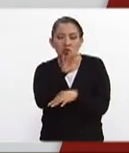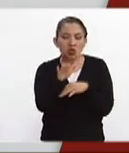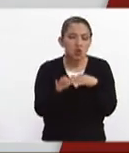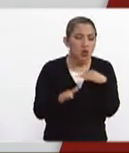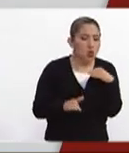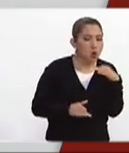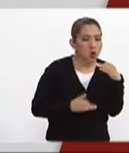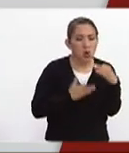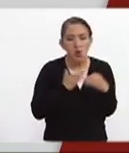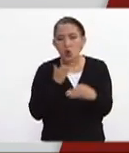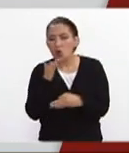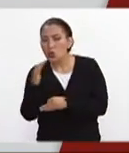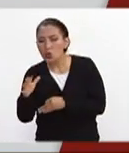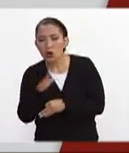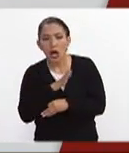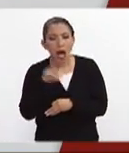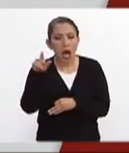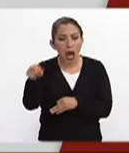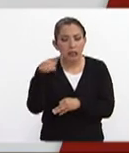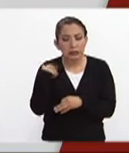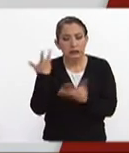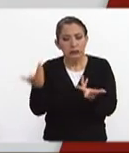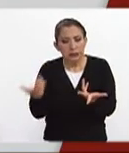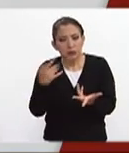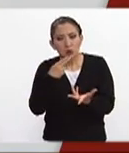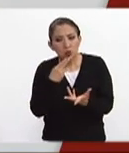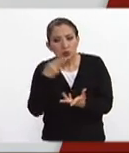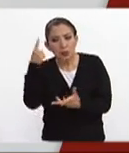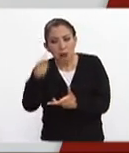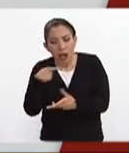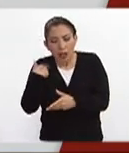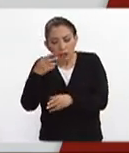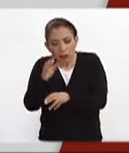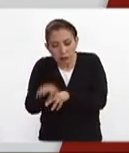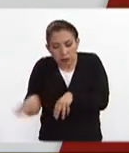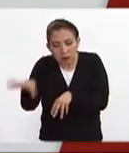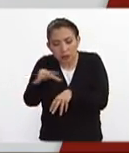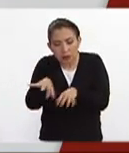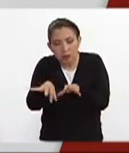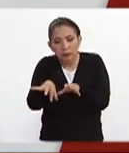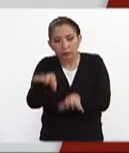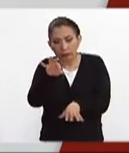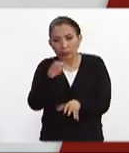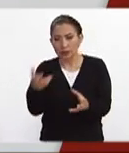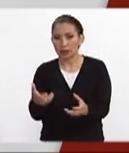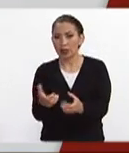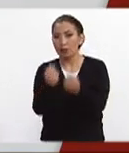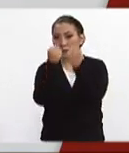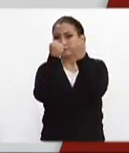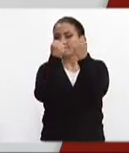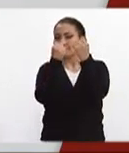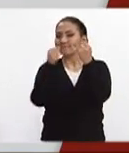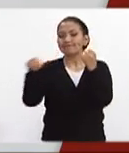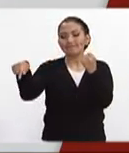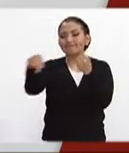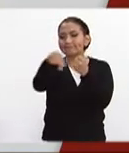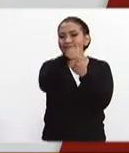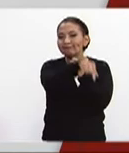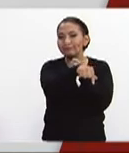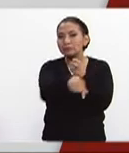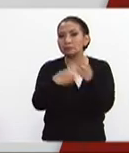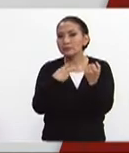todo lo que esté al alcance de estas personas para poder rescatar a